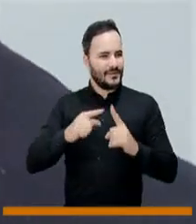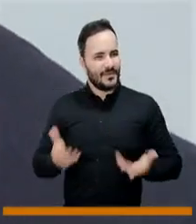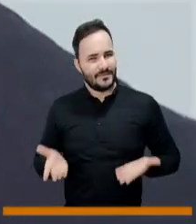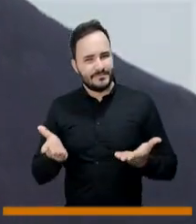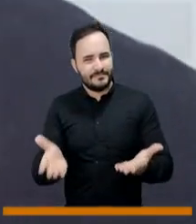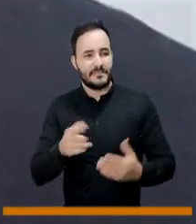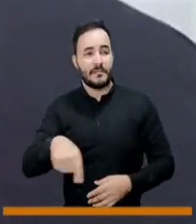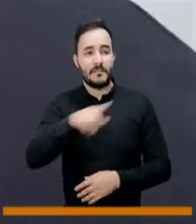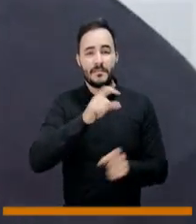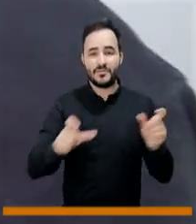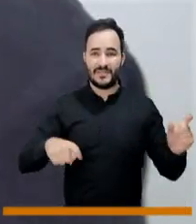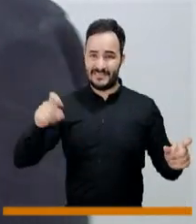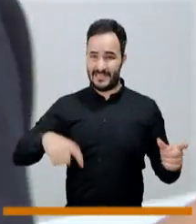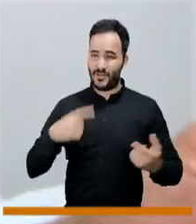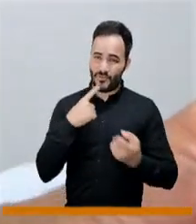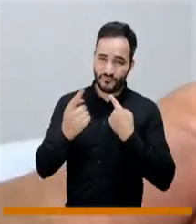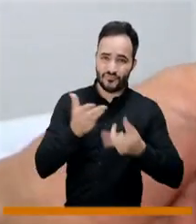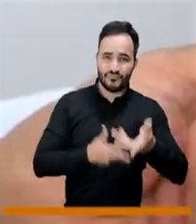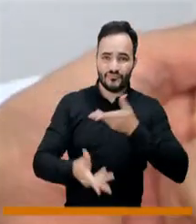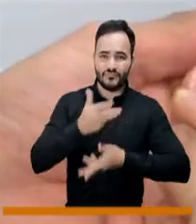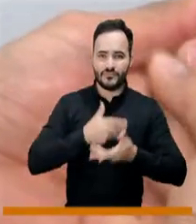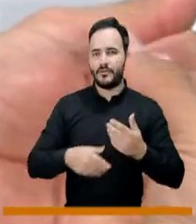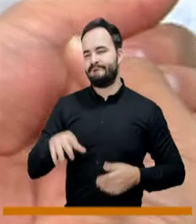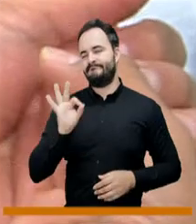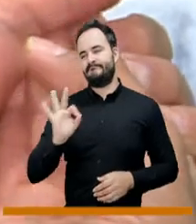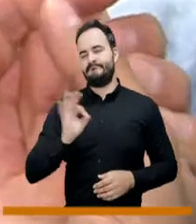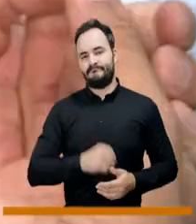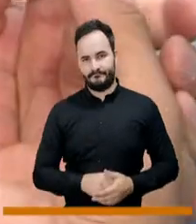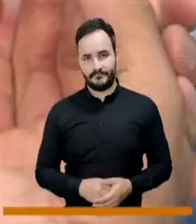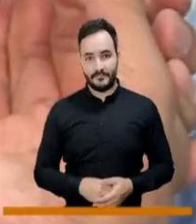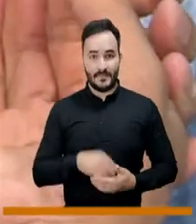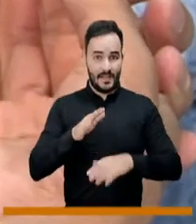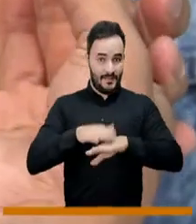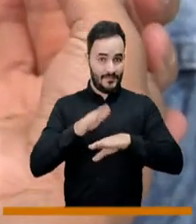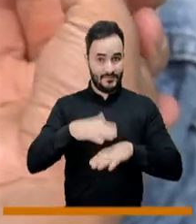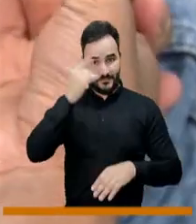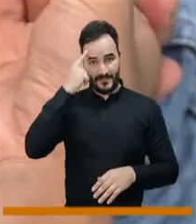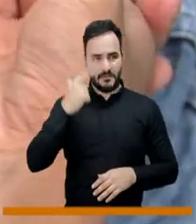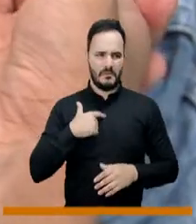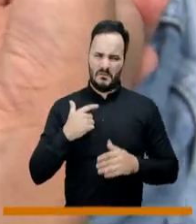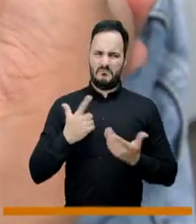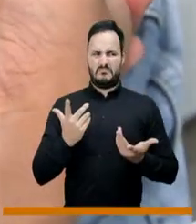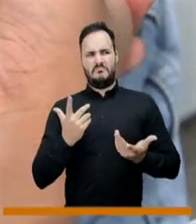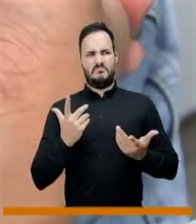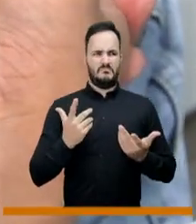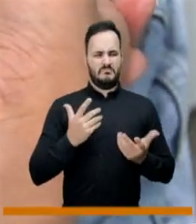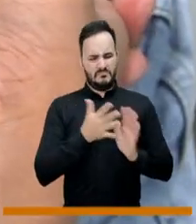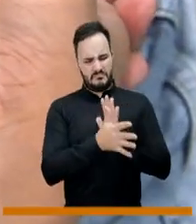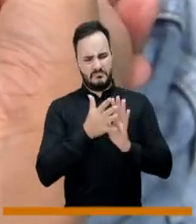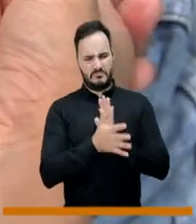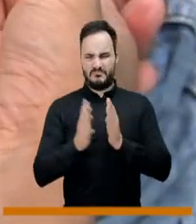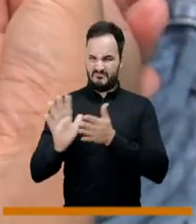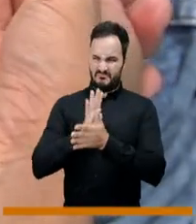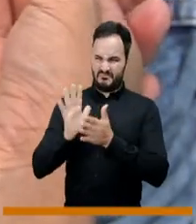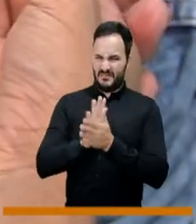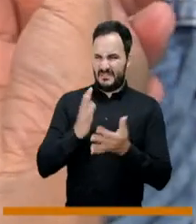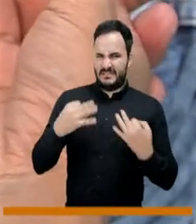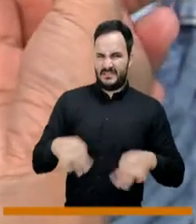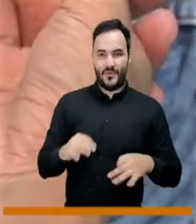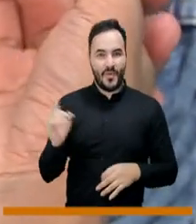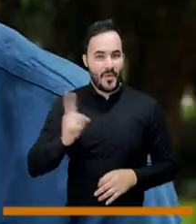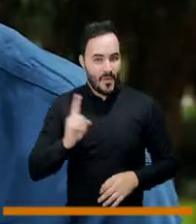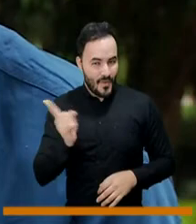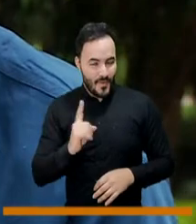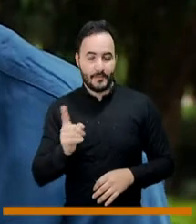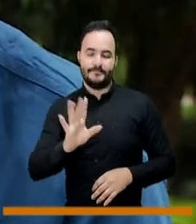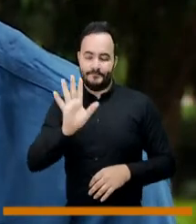con herramientas tecnológicas, porque en un escuchadero, aunque te parezca muy sencillo, ya si tu problemática es compleja, el